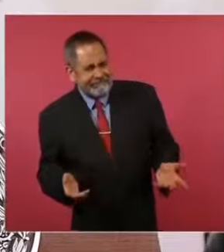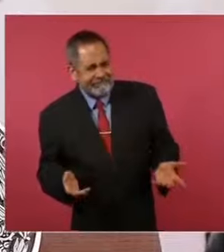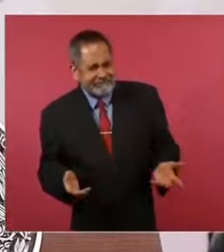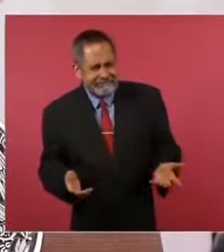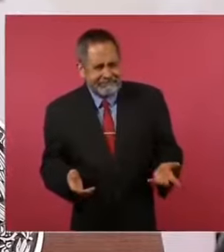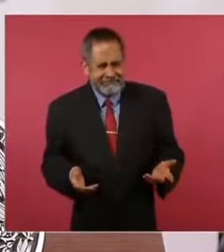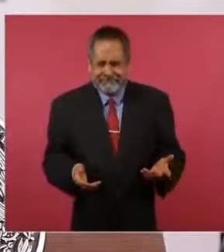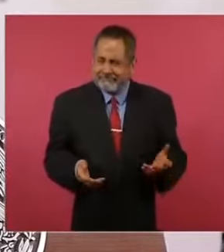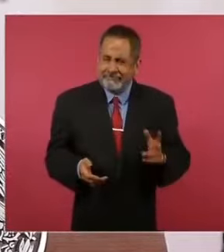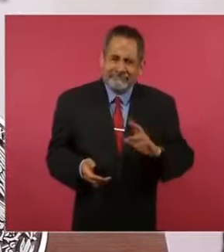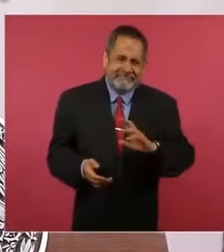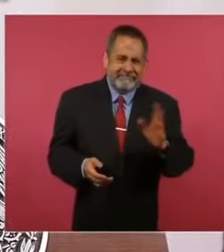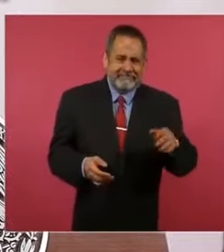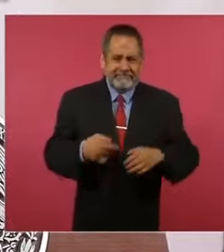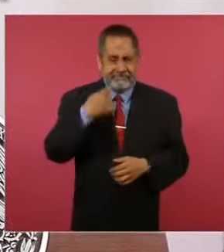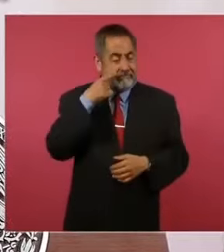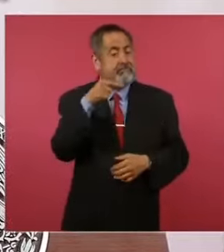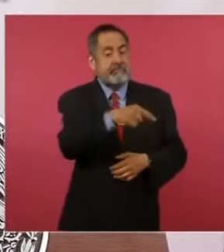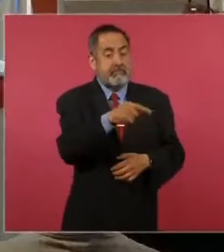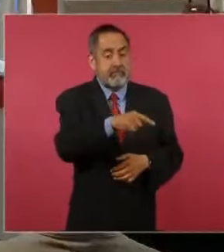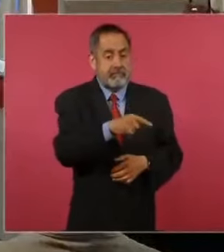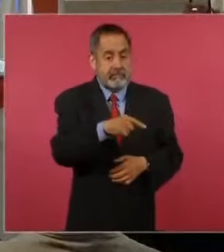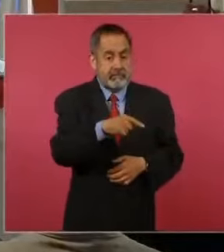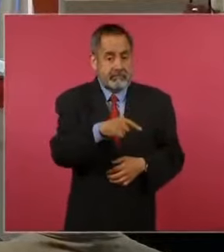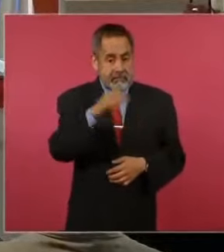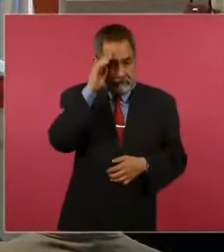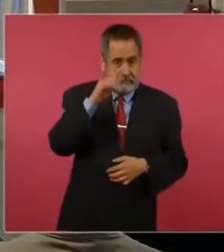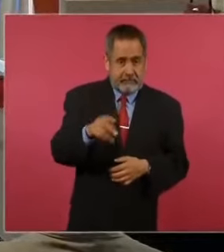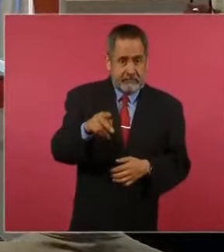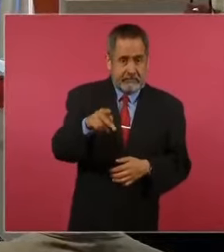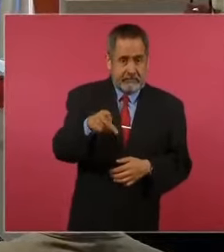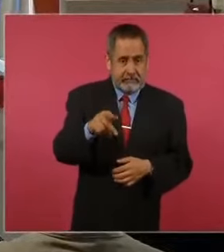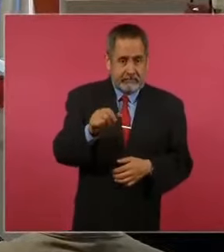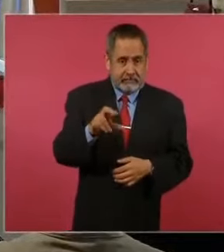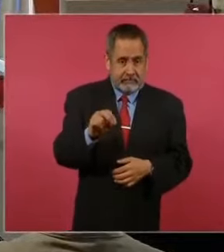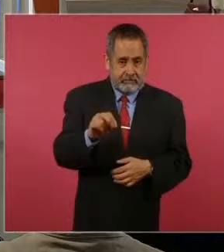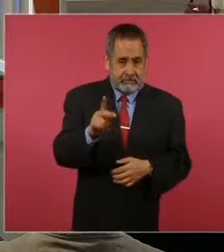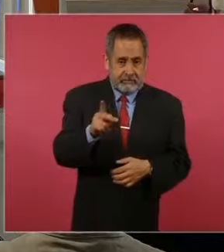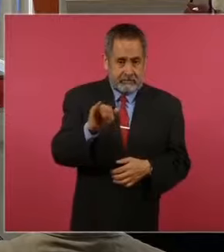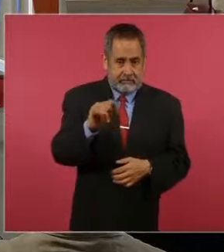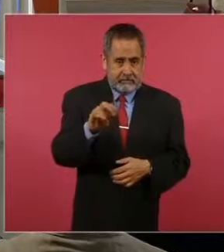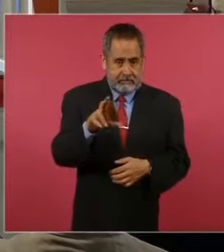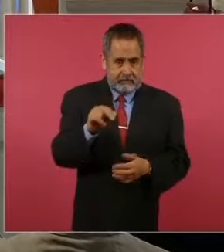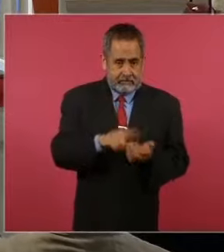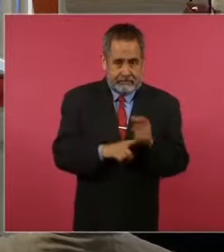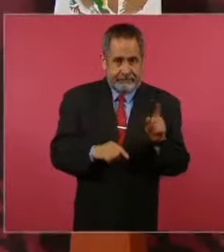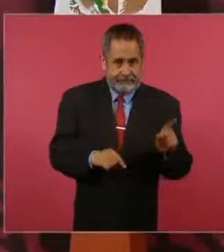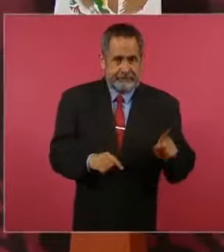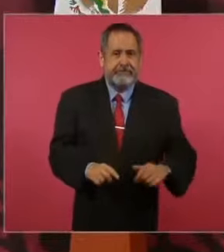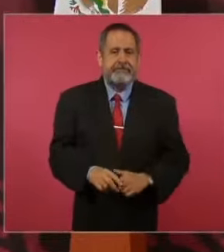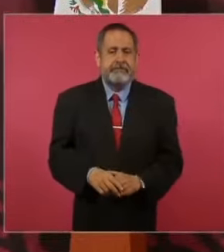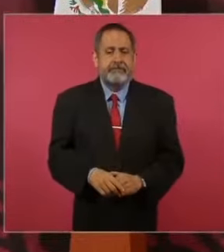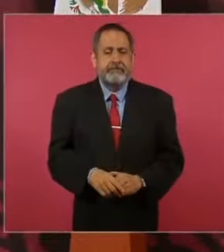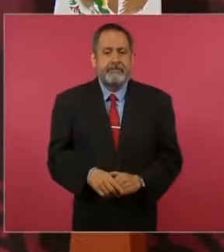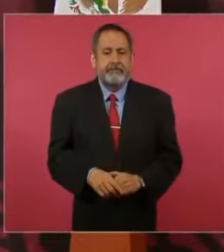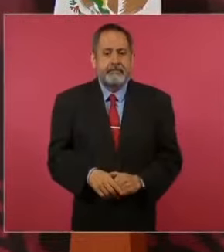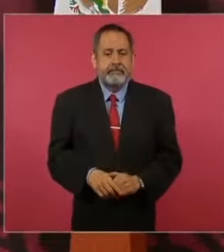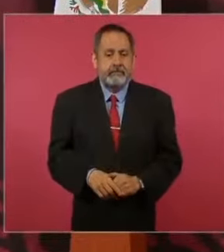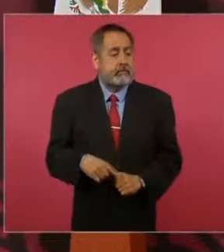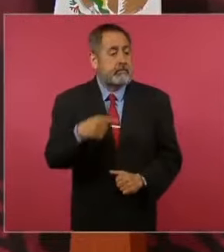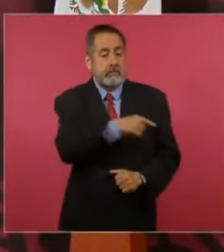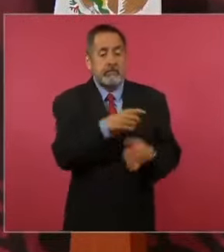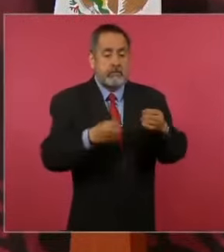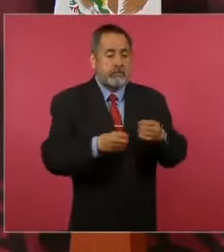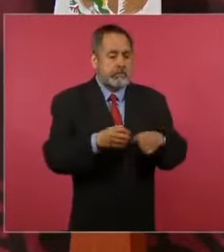esto, este es el señor Caro Quintero, y le están